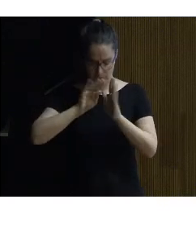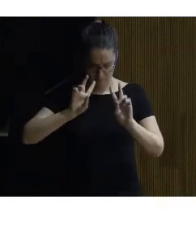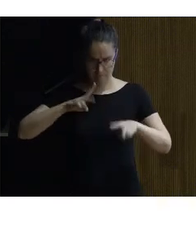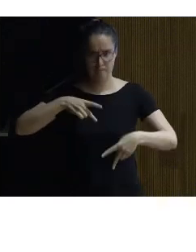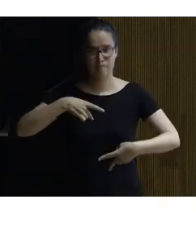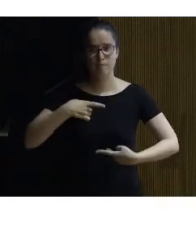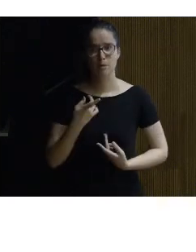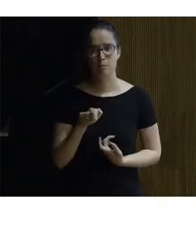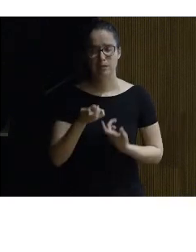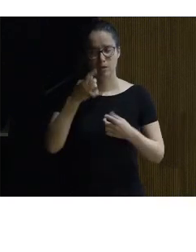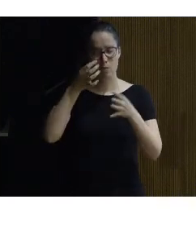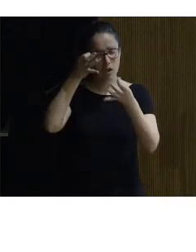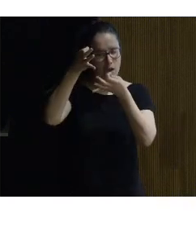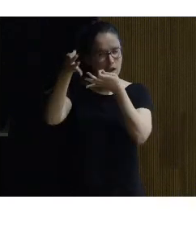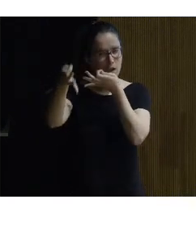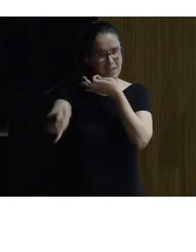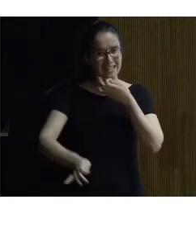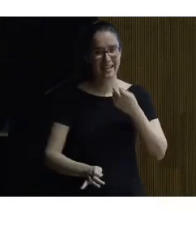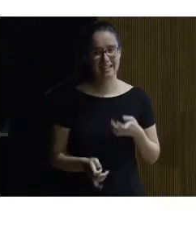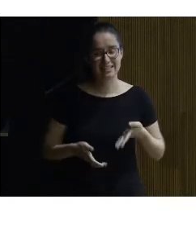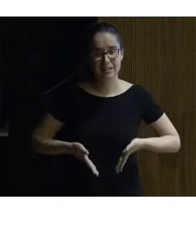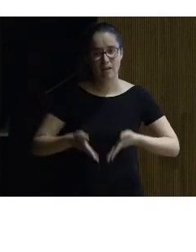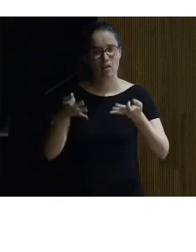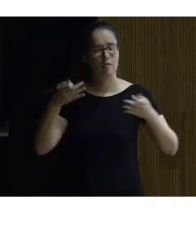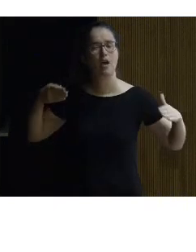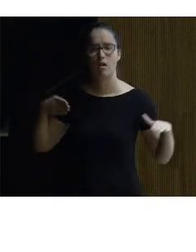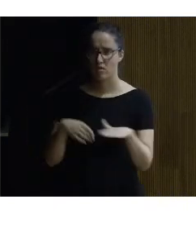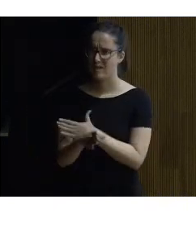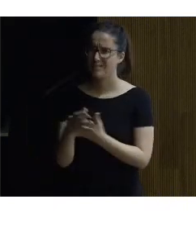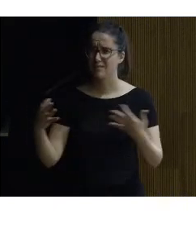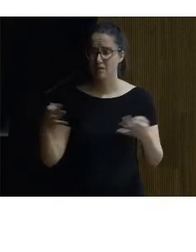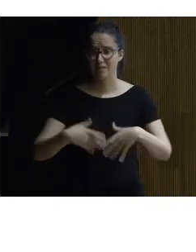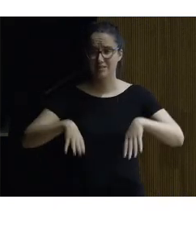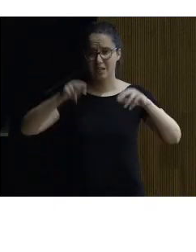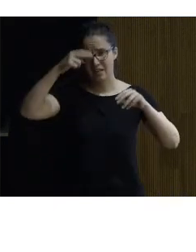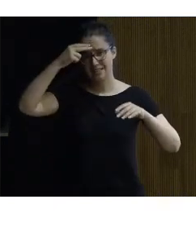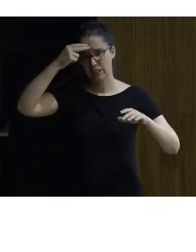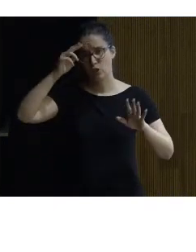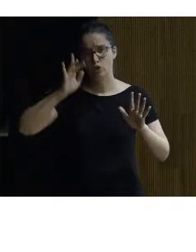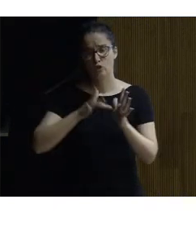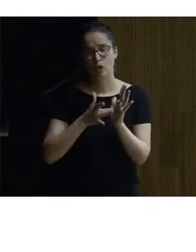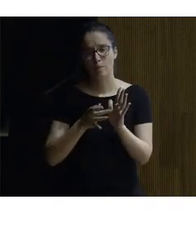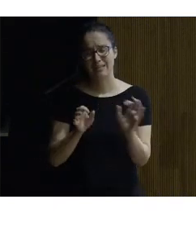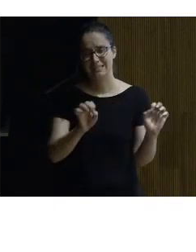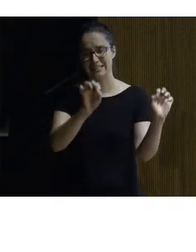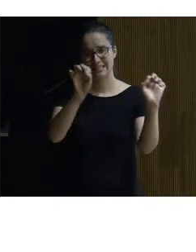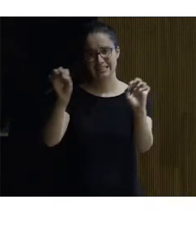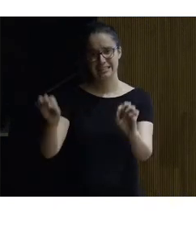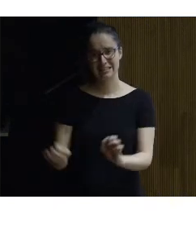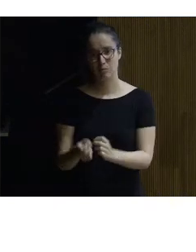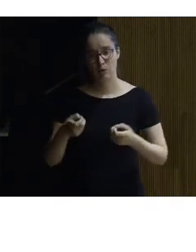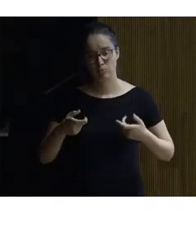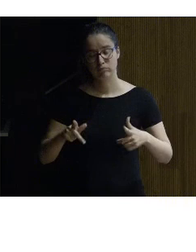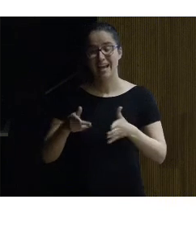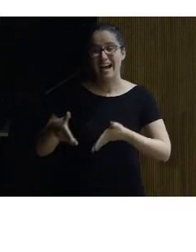cada vez con mayor nivel de detalle ese recorrido tiene que ser accesible este castillo es especialmente permeable como ven deja pasar